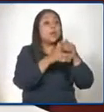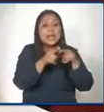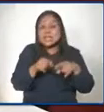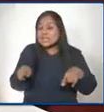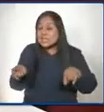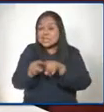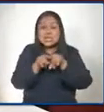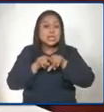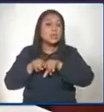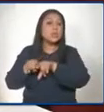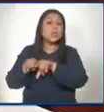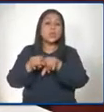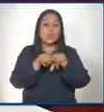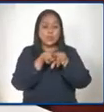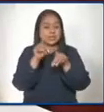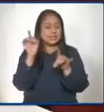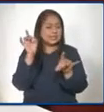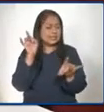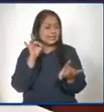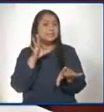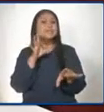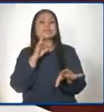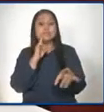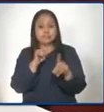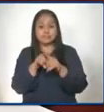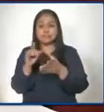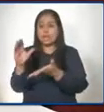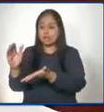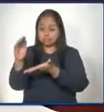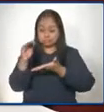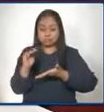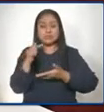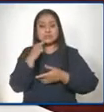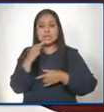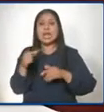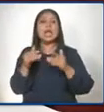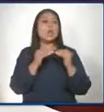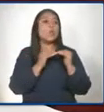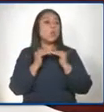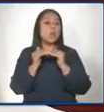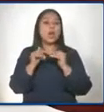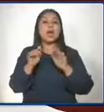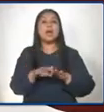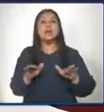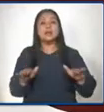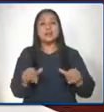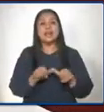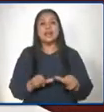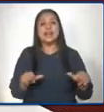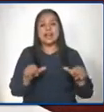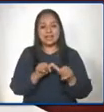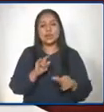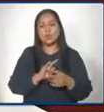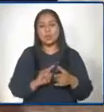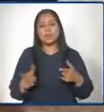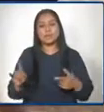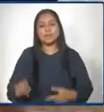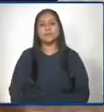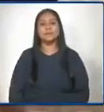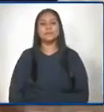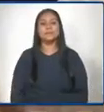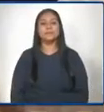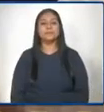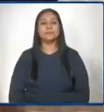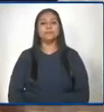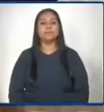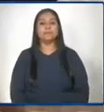una dotación igual a la de los niños de áreas más urbanas. Gracias,